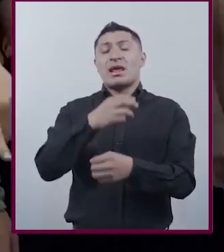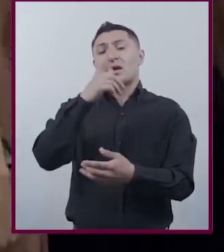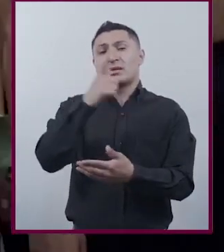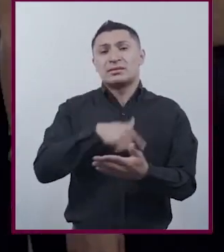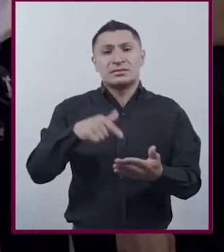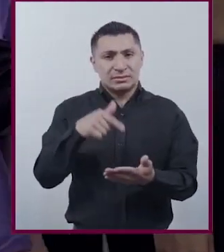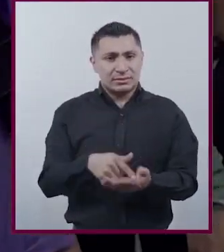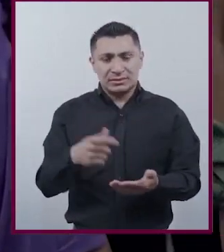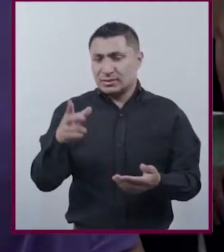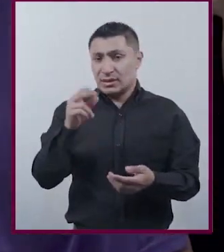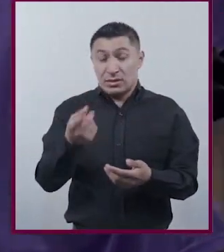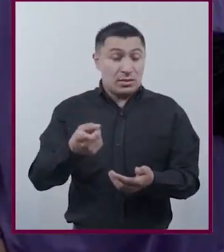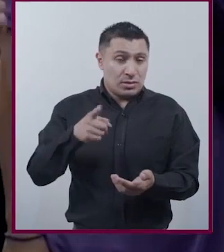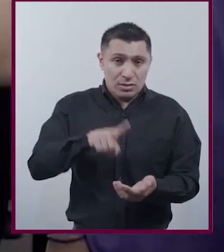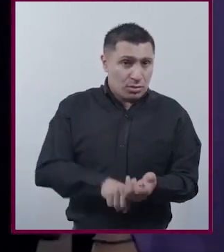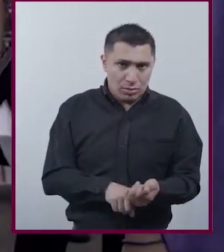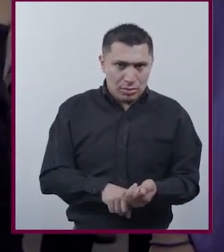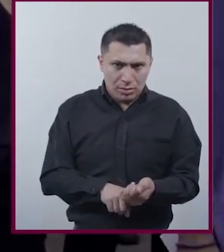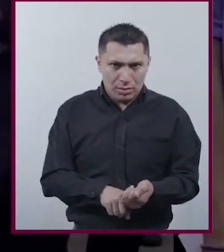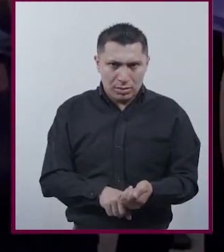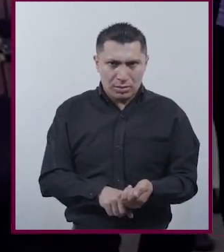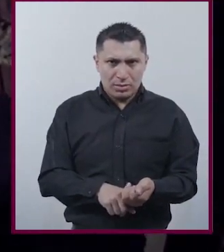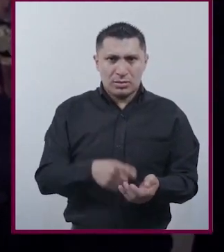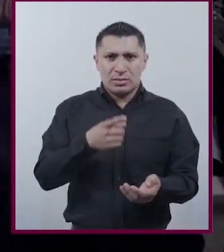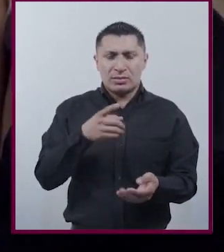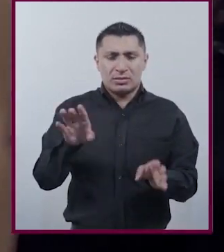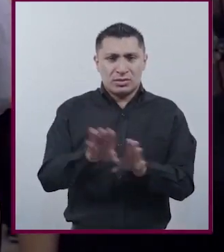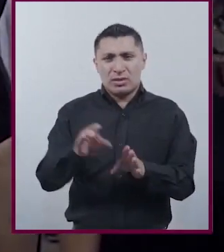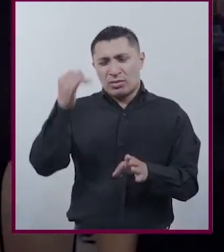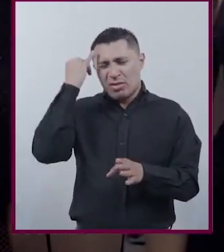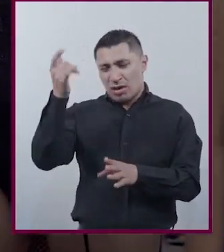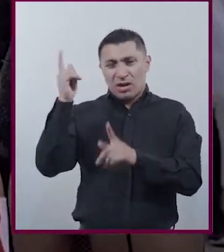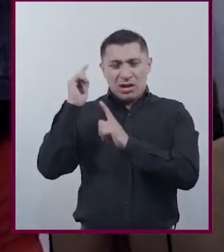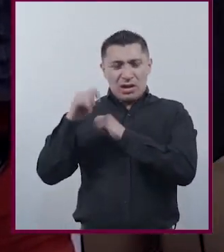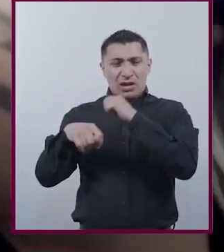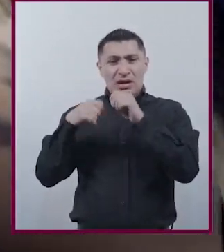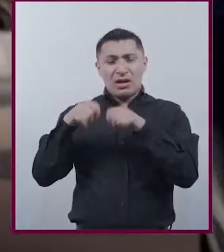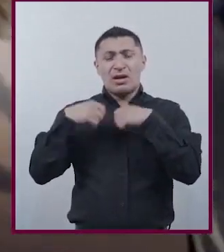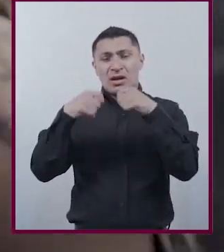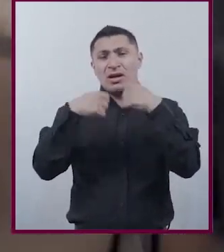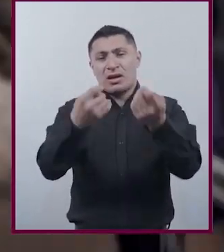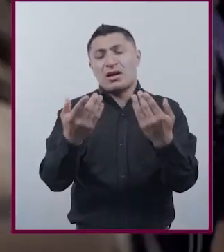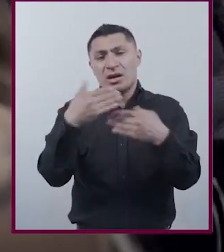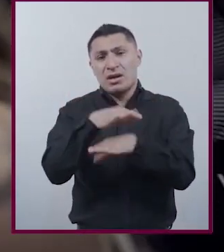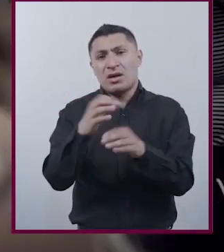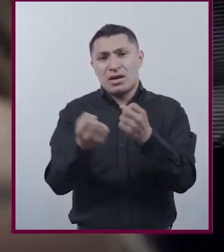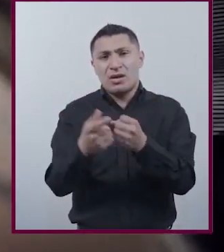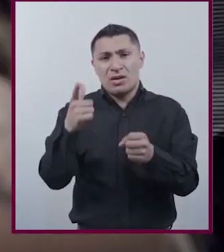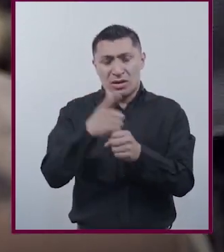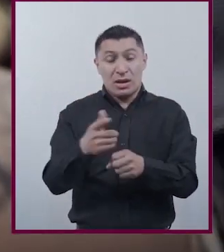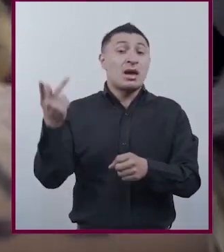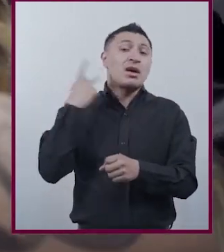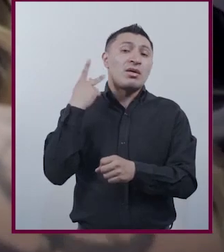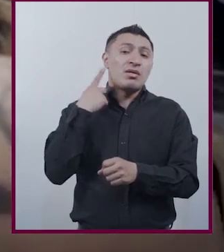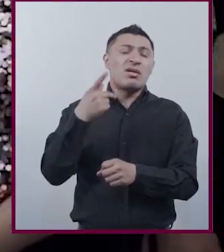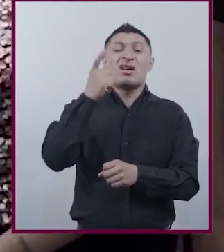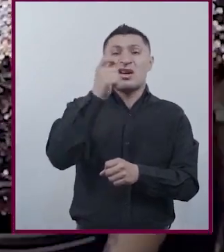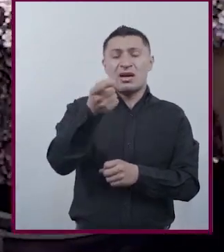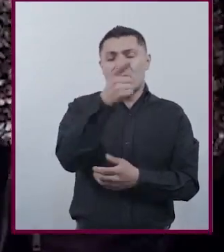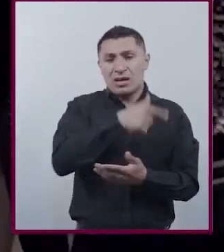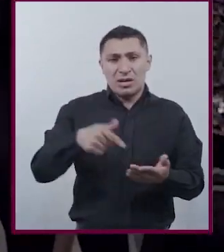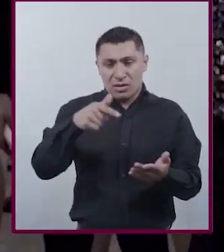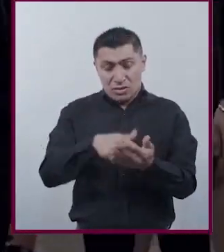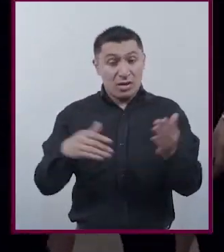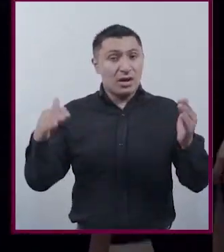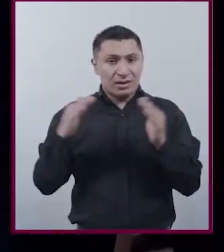Que no está concebido En las Digamos Miradas tradicionales Sobre lo social Y lo político Que es el espacio